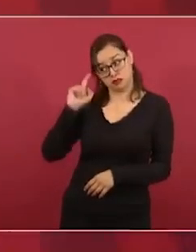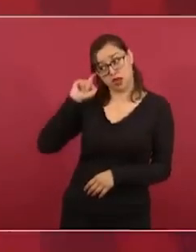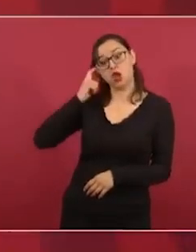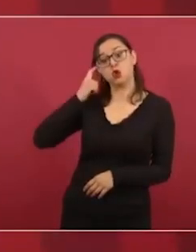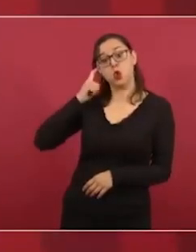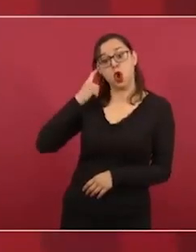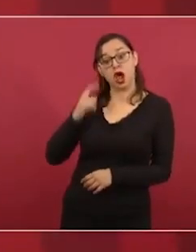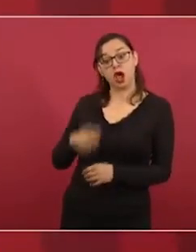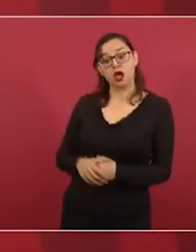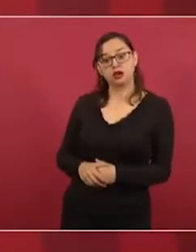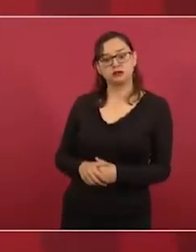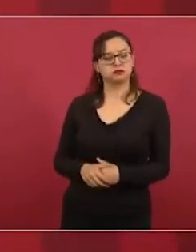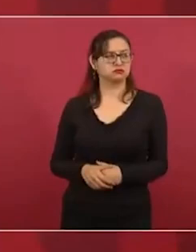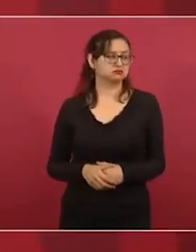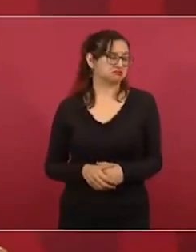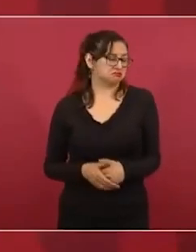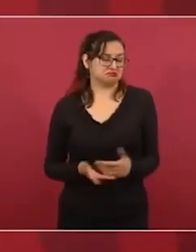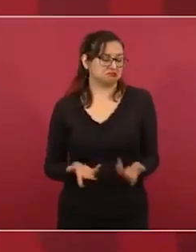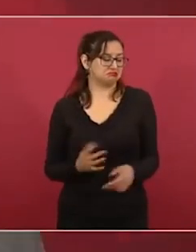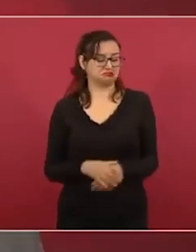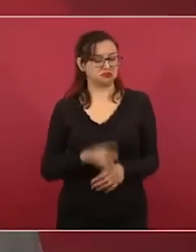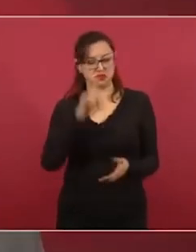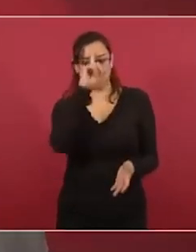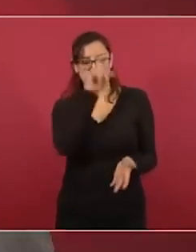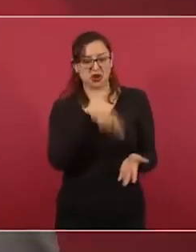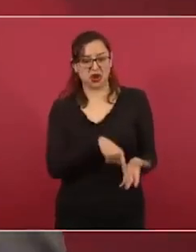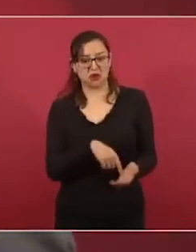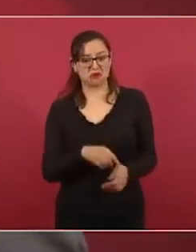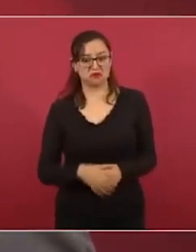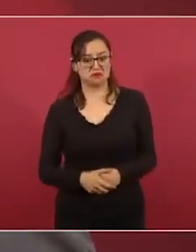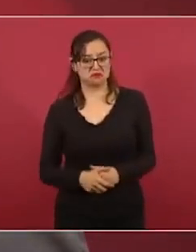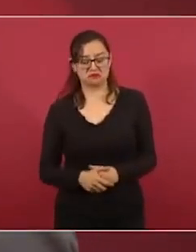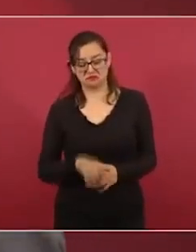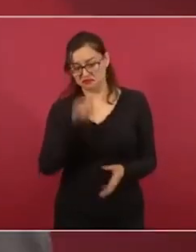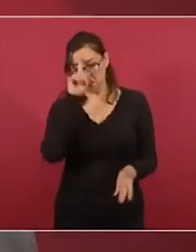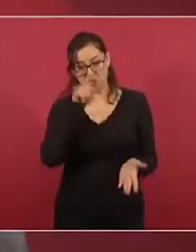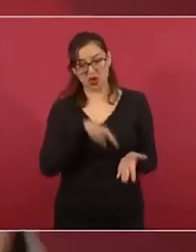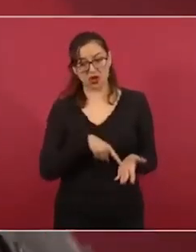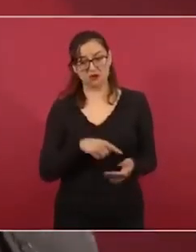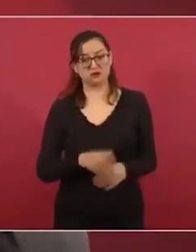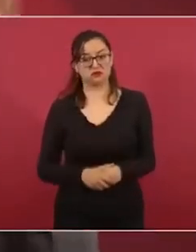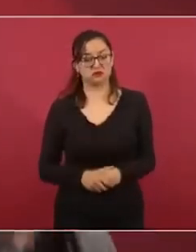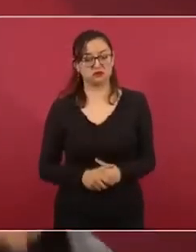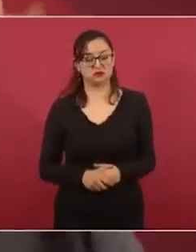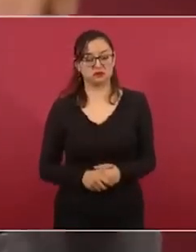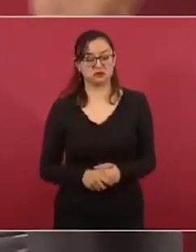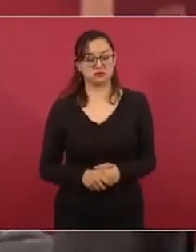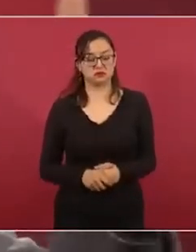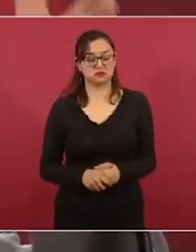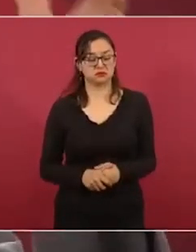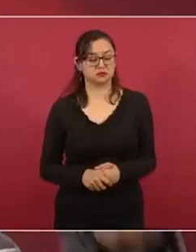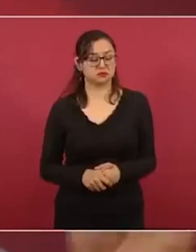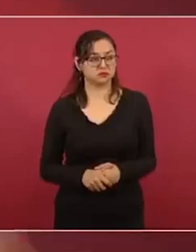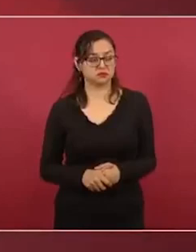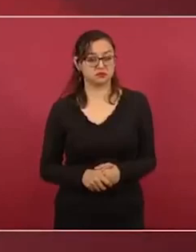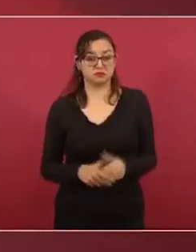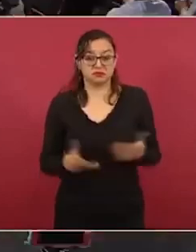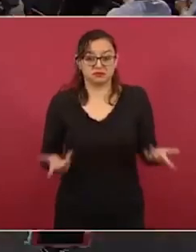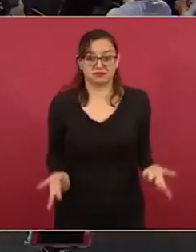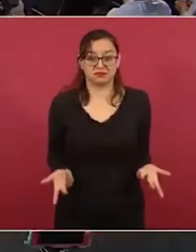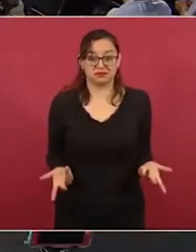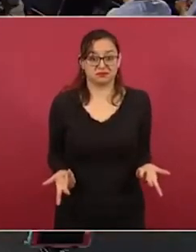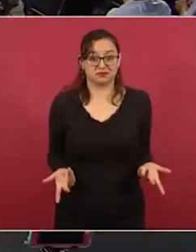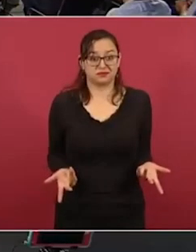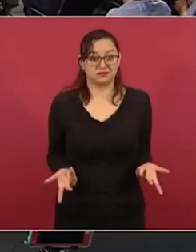No creo, no creo, estoy hablando de que él